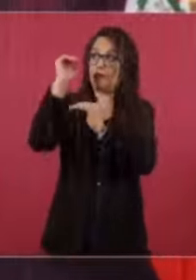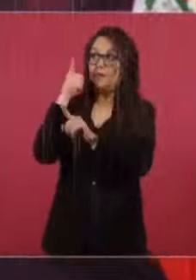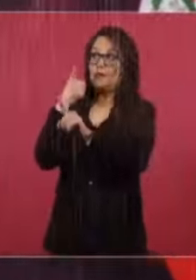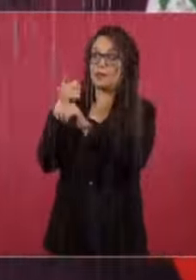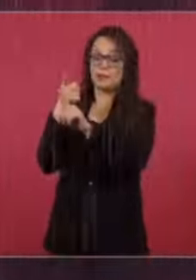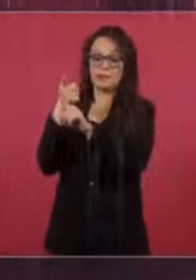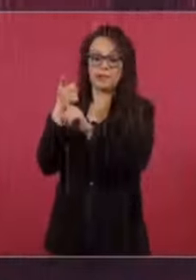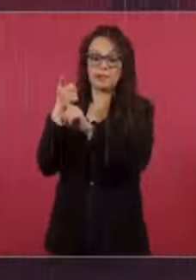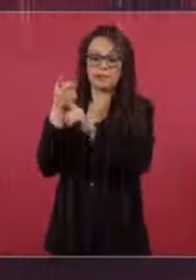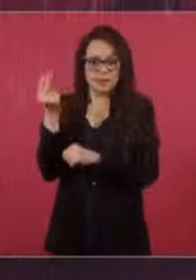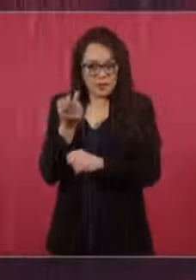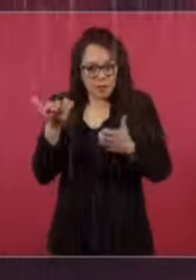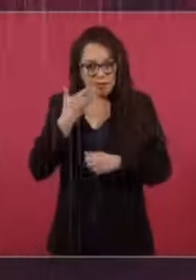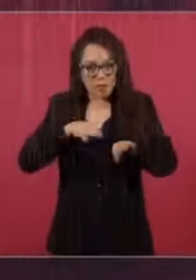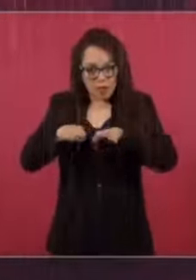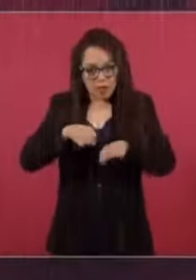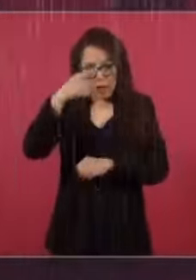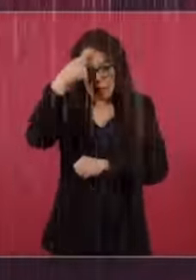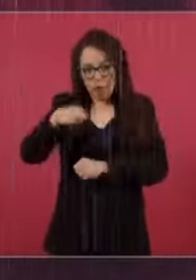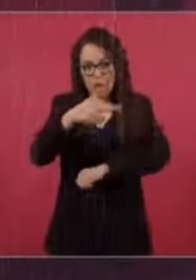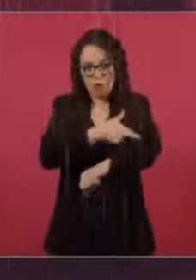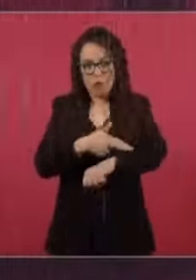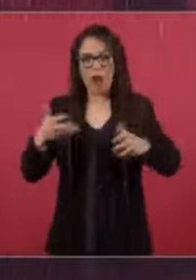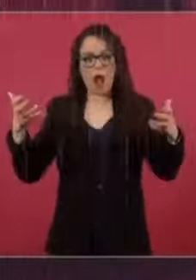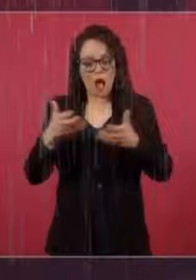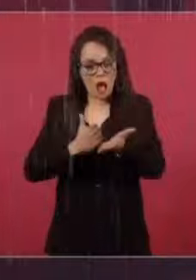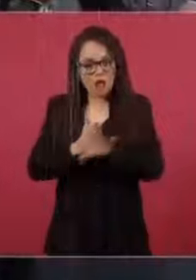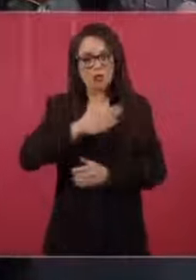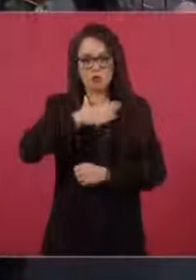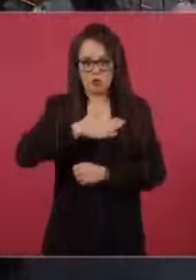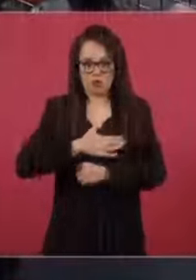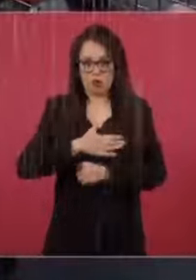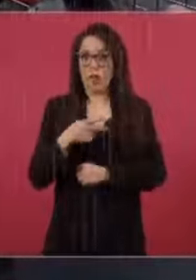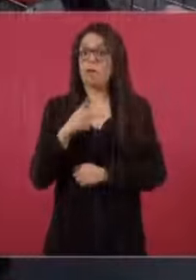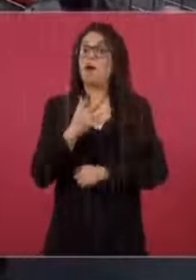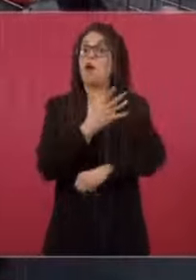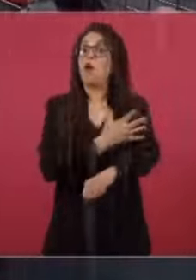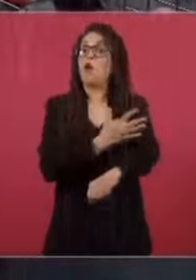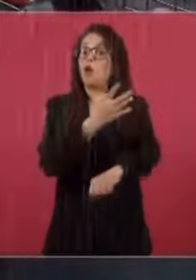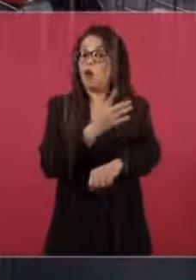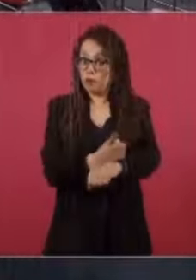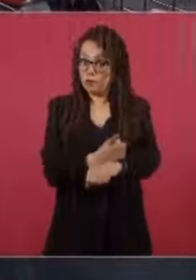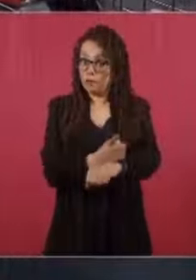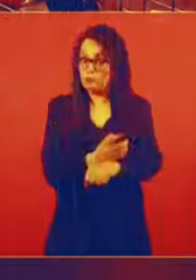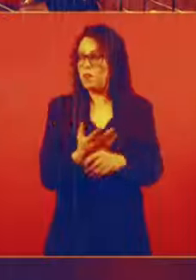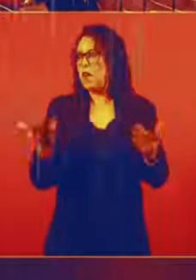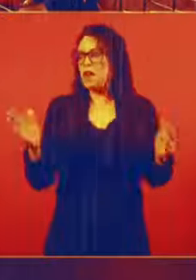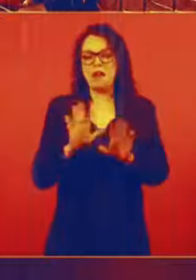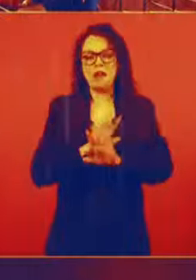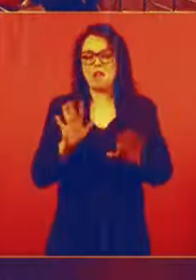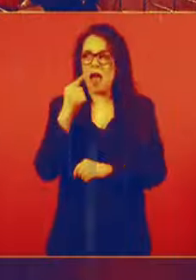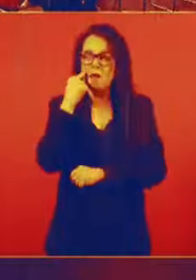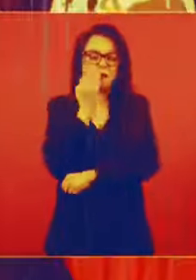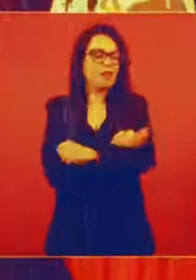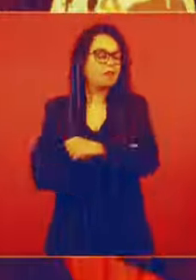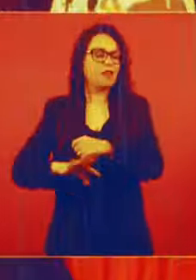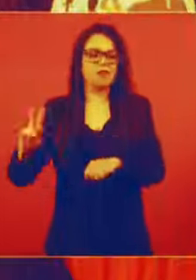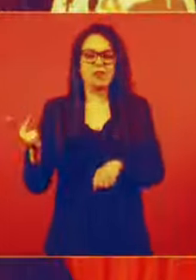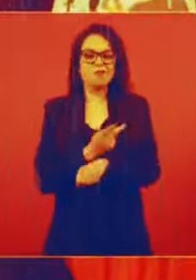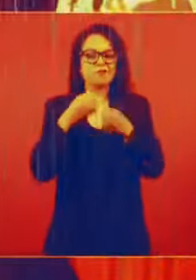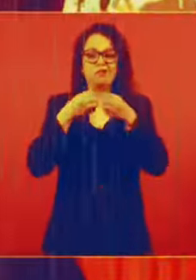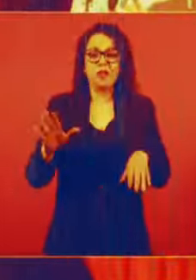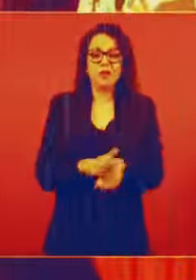que se impartiera la justicia con honestidad, ya no pueden. Porque ya los jueces